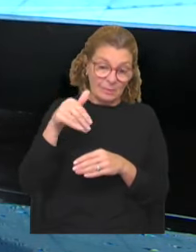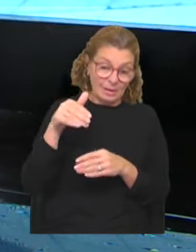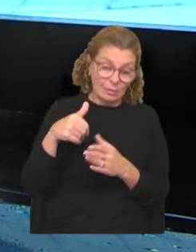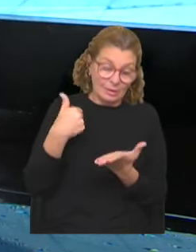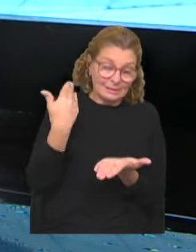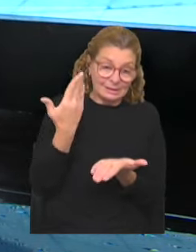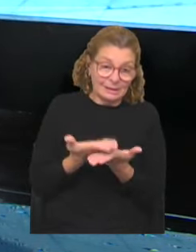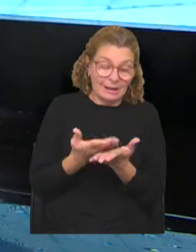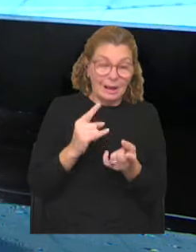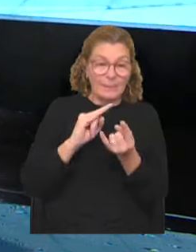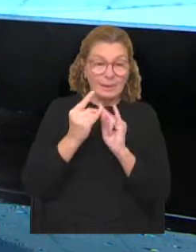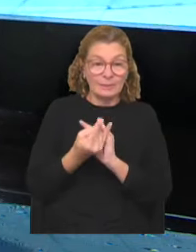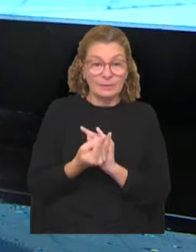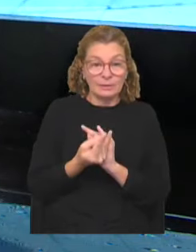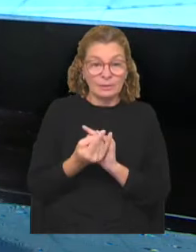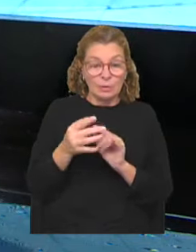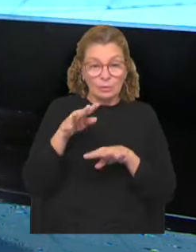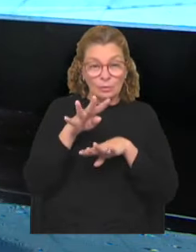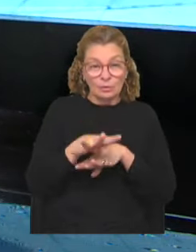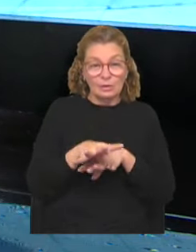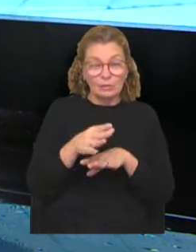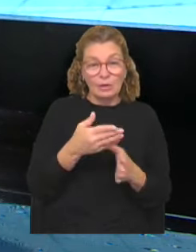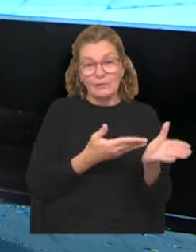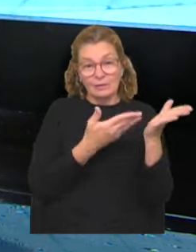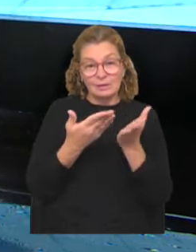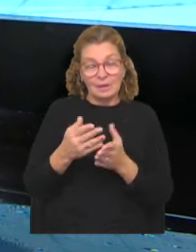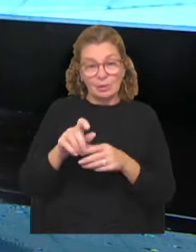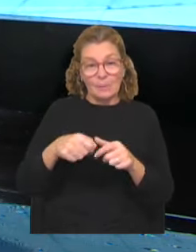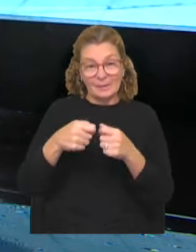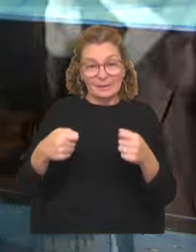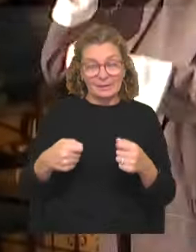papeletas en el Parlamento en una concentración a la que está invitando el PIT-CNT.